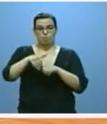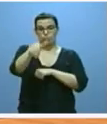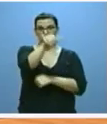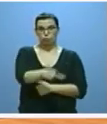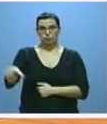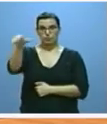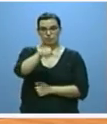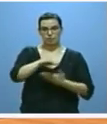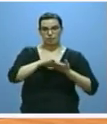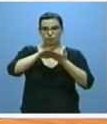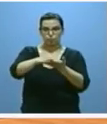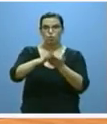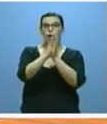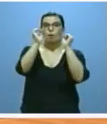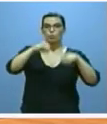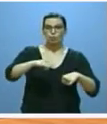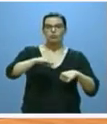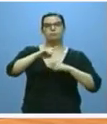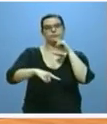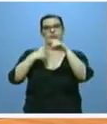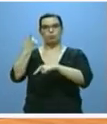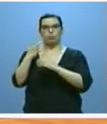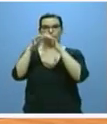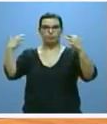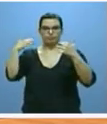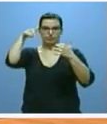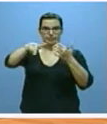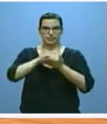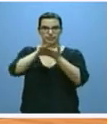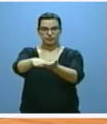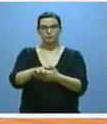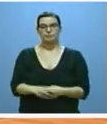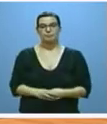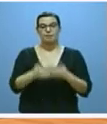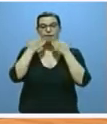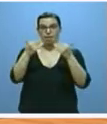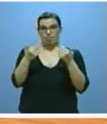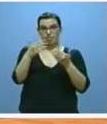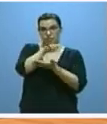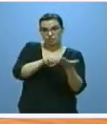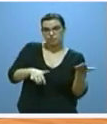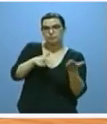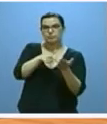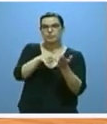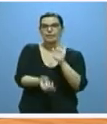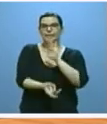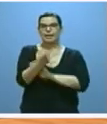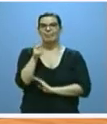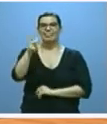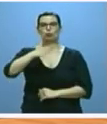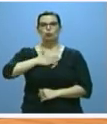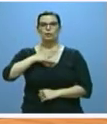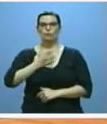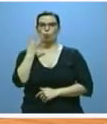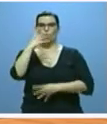aprobaremos y remitiremos a las Cortes. Con él van a surgir cuatro nuevos derechos subjetivos,